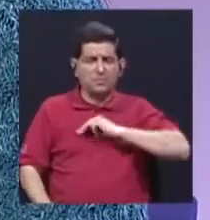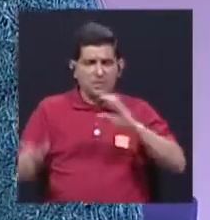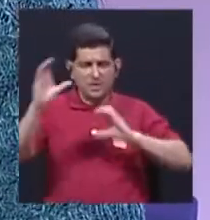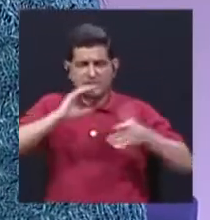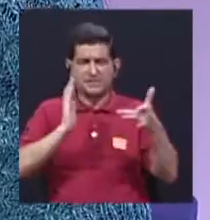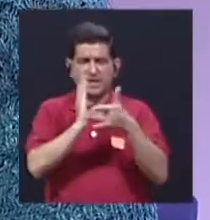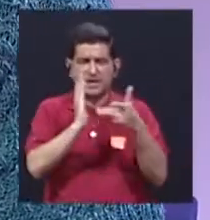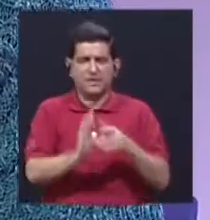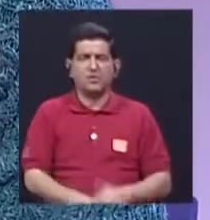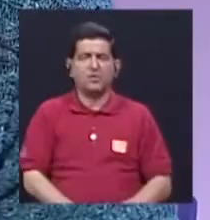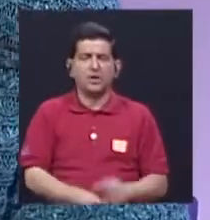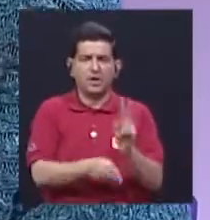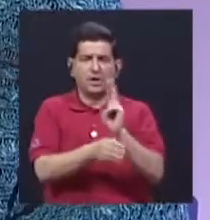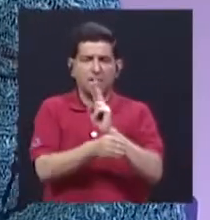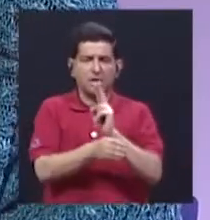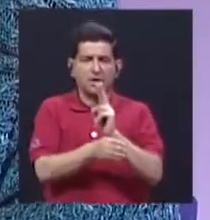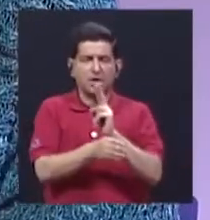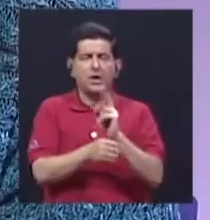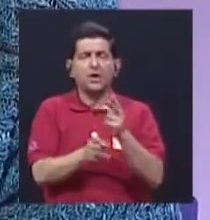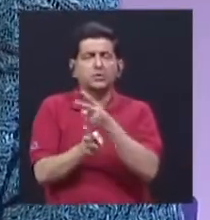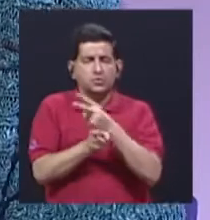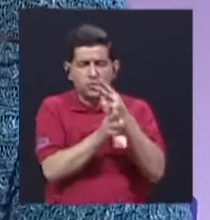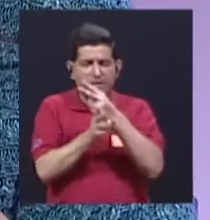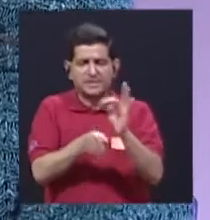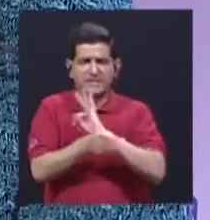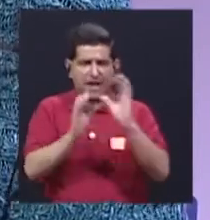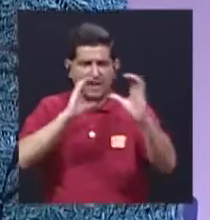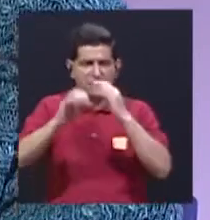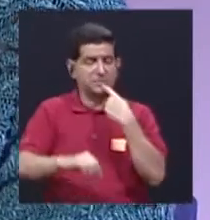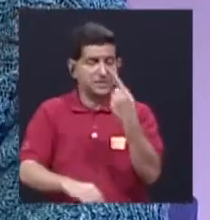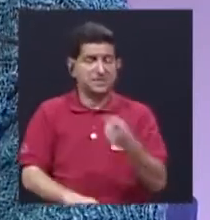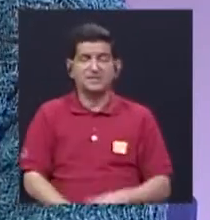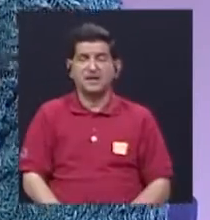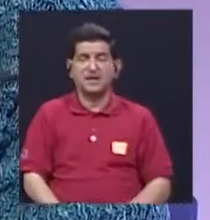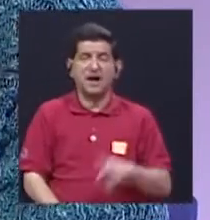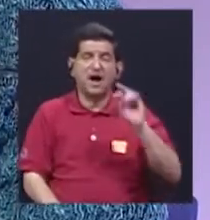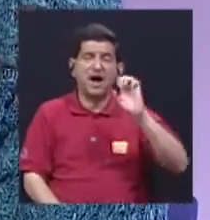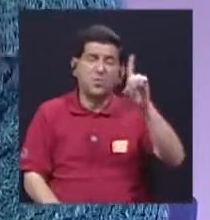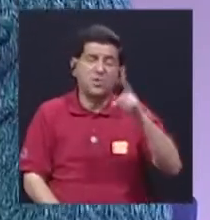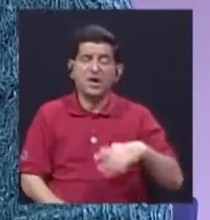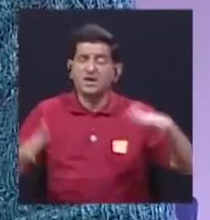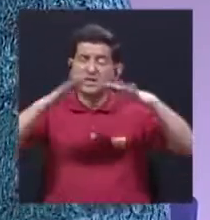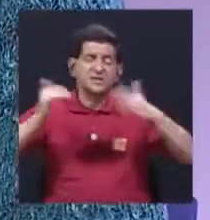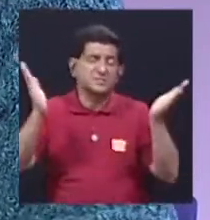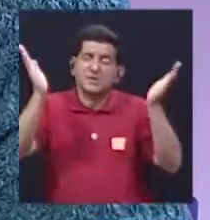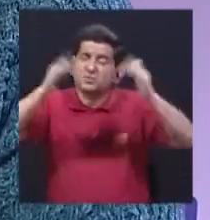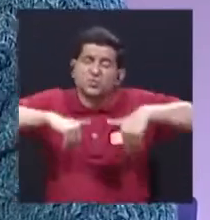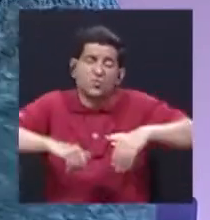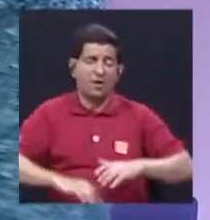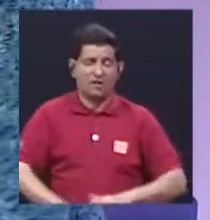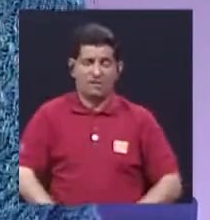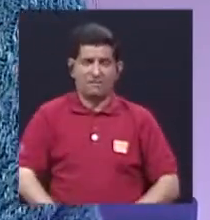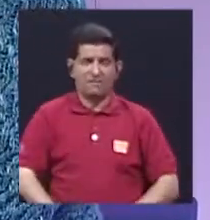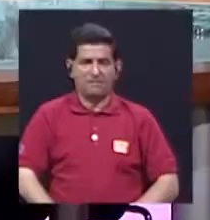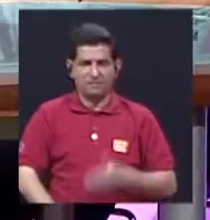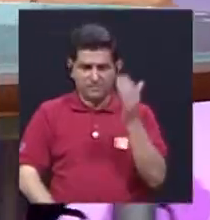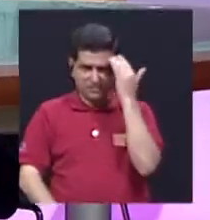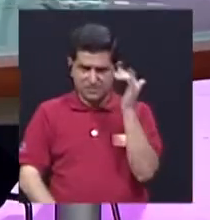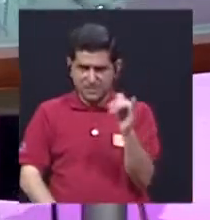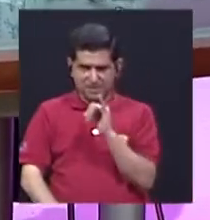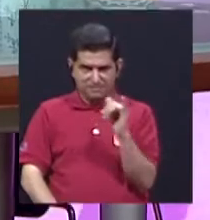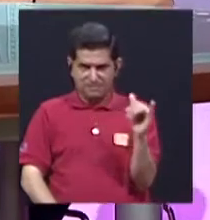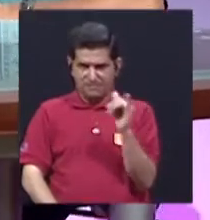la SUTEL le han dicho a la Universidad Estatal a distancia no hay espacio en el espectro. Sabiendo también, y también